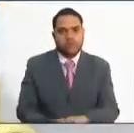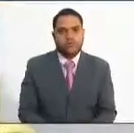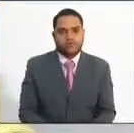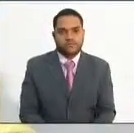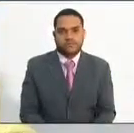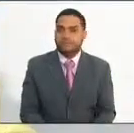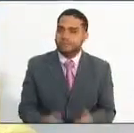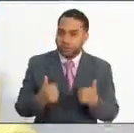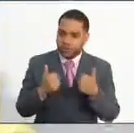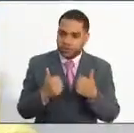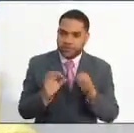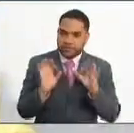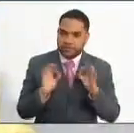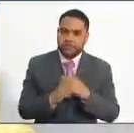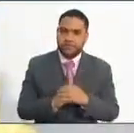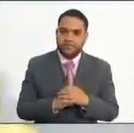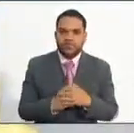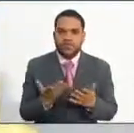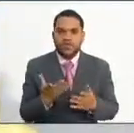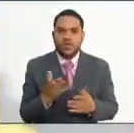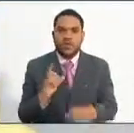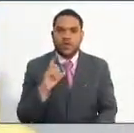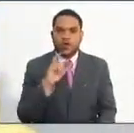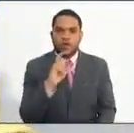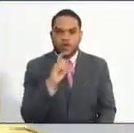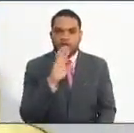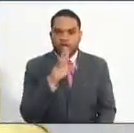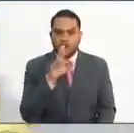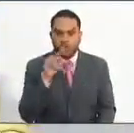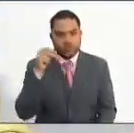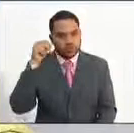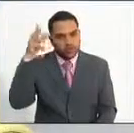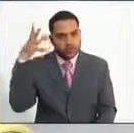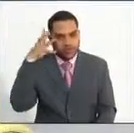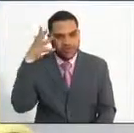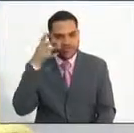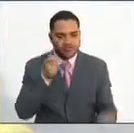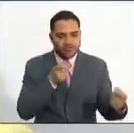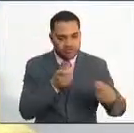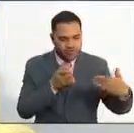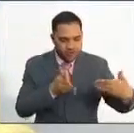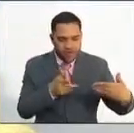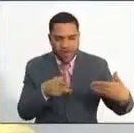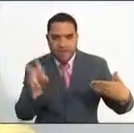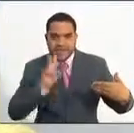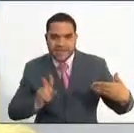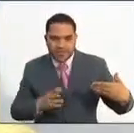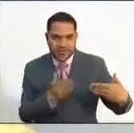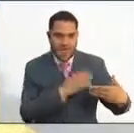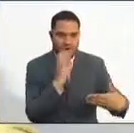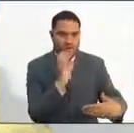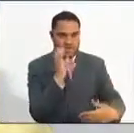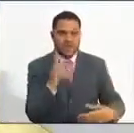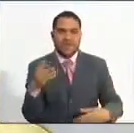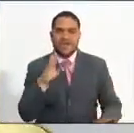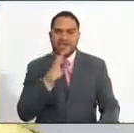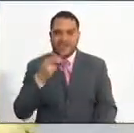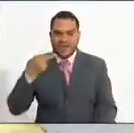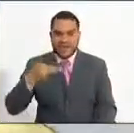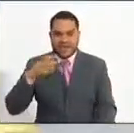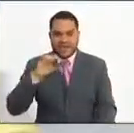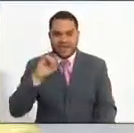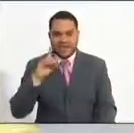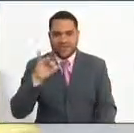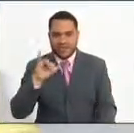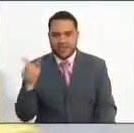Muy bien, vamos ahora a Cúcuta, en norte de Santander, en la zona de frontera con Venezuela. Allí se encuentra la periodista Heidi Álvarez que también tiene una